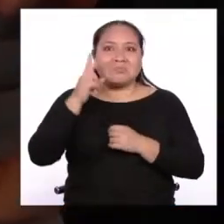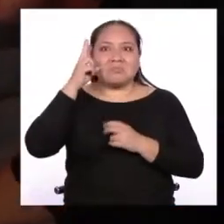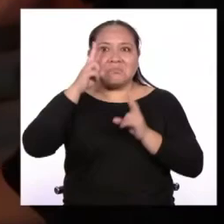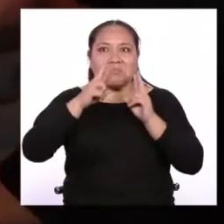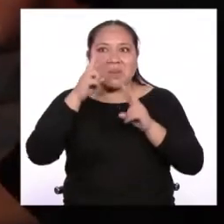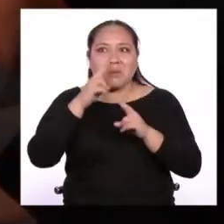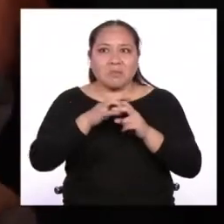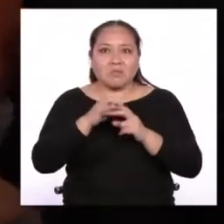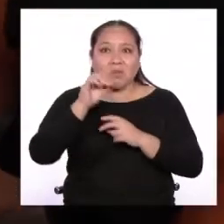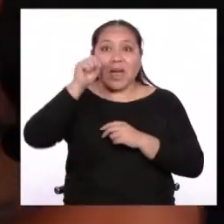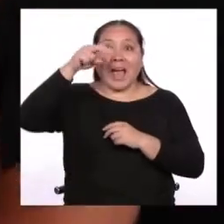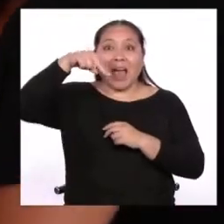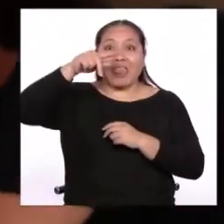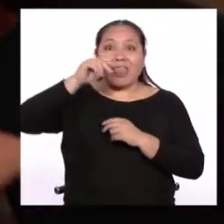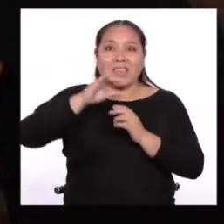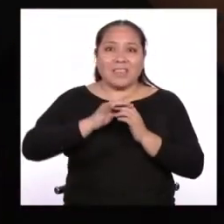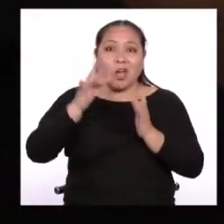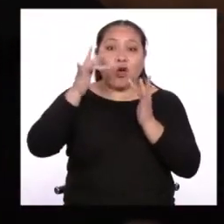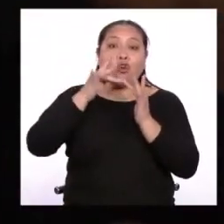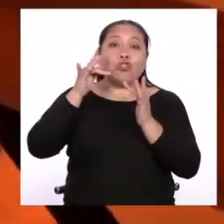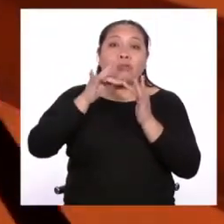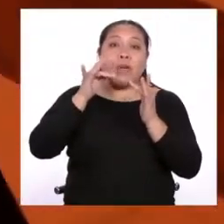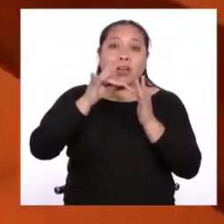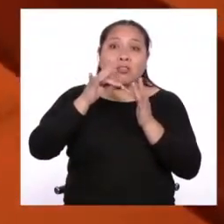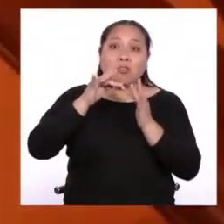Podemos subir a verla, ¿no? Por supuesto. Adelante. Buenísimo.